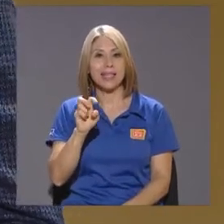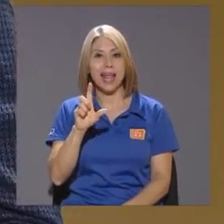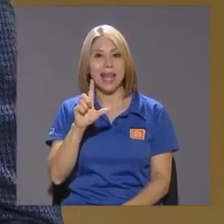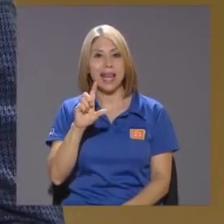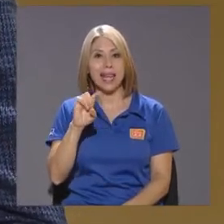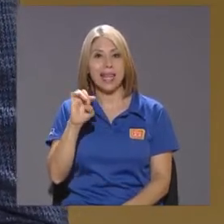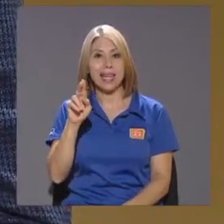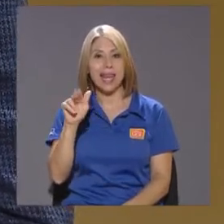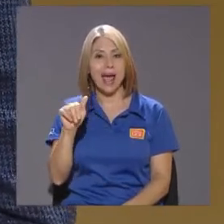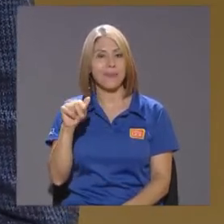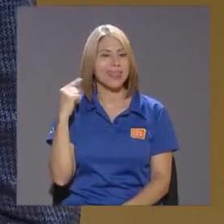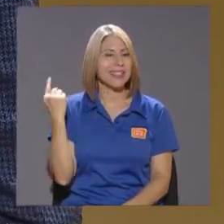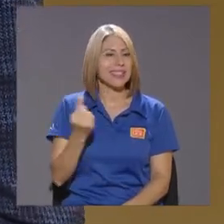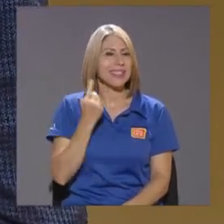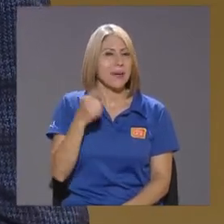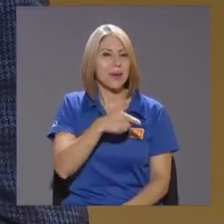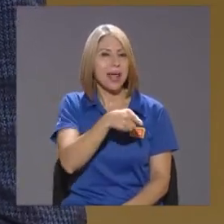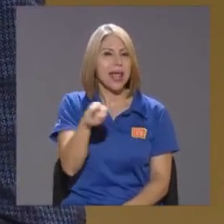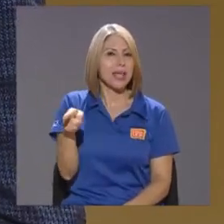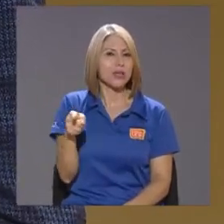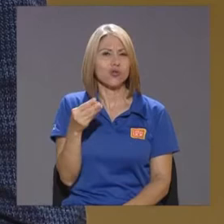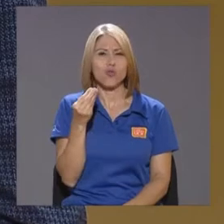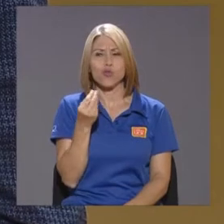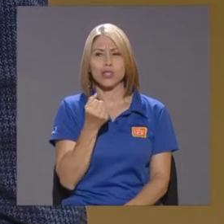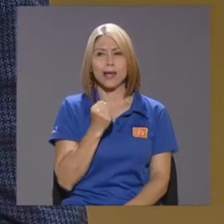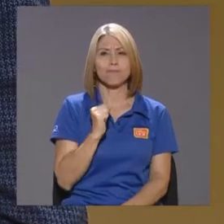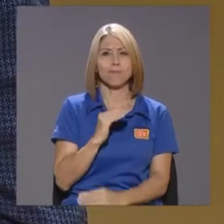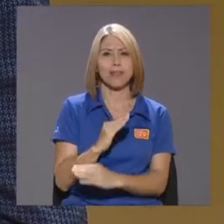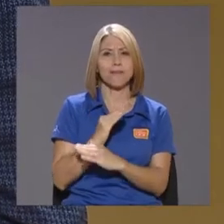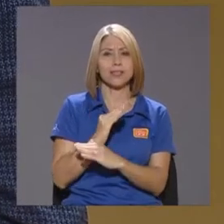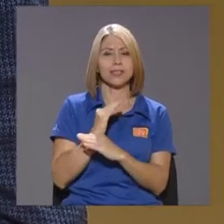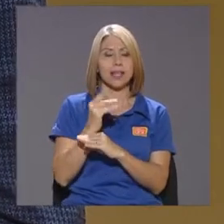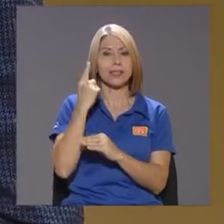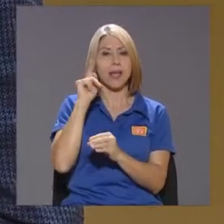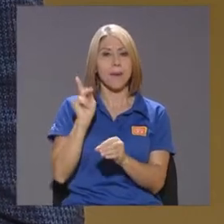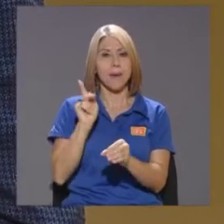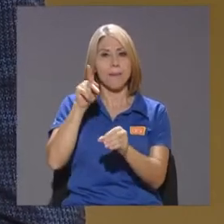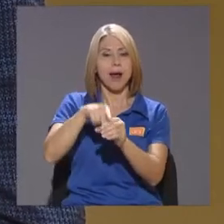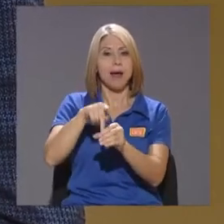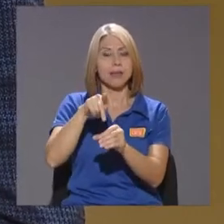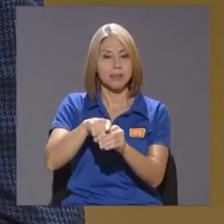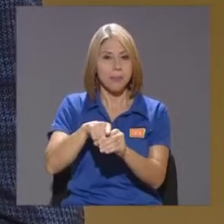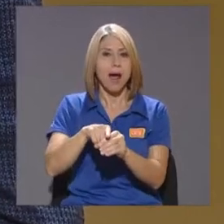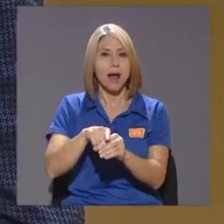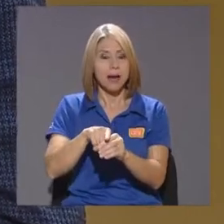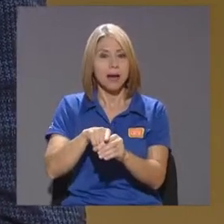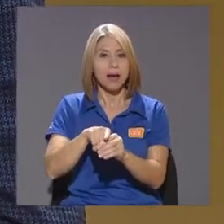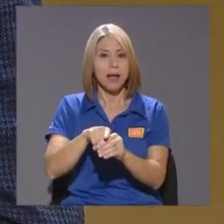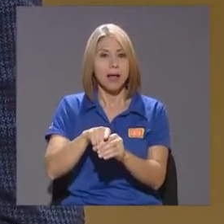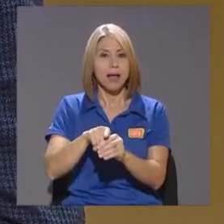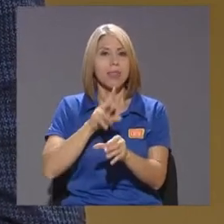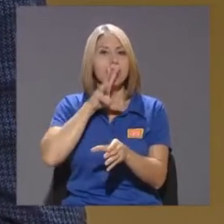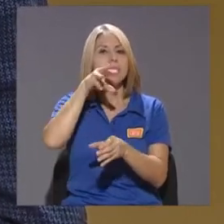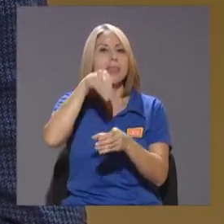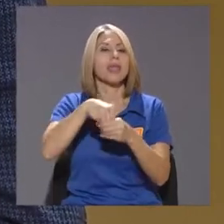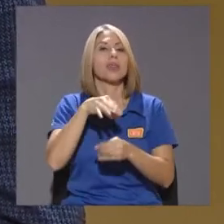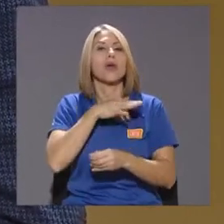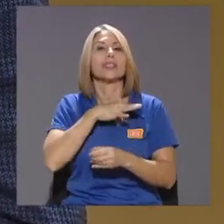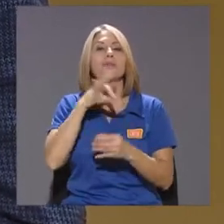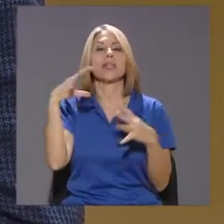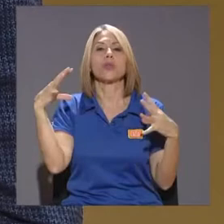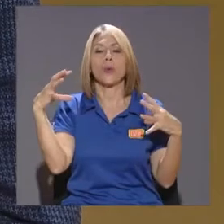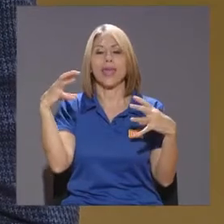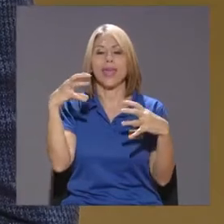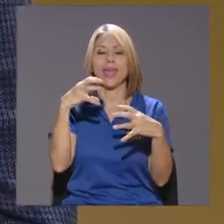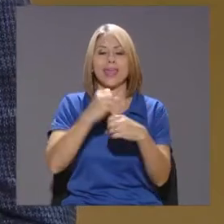muchísima resistencia A participar dentro del espíritu integracionista